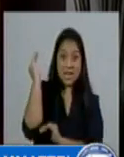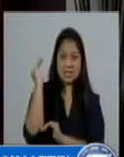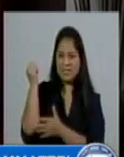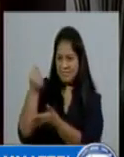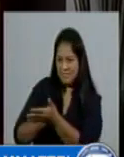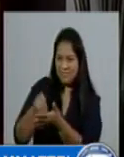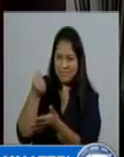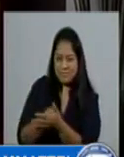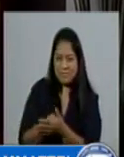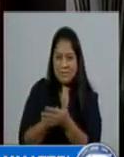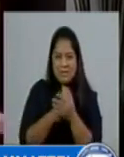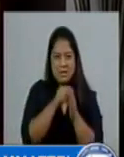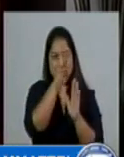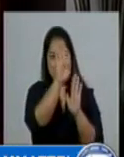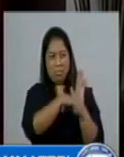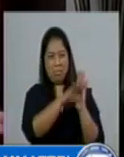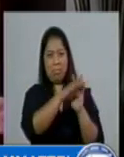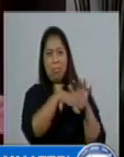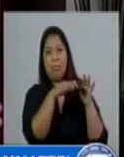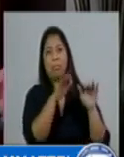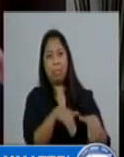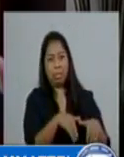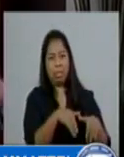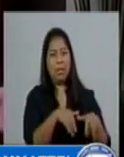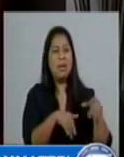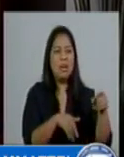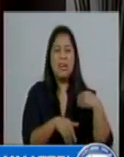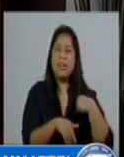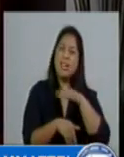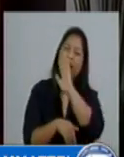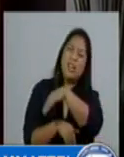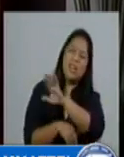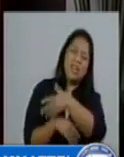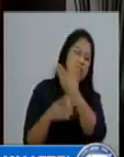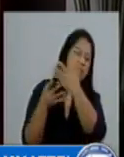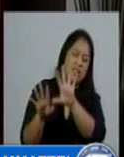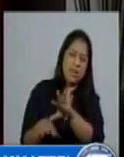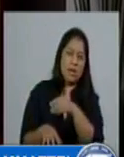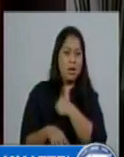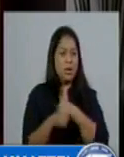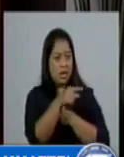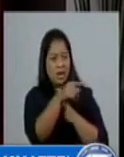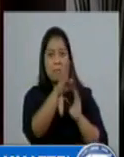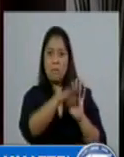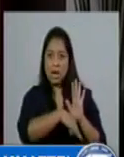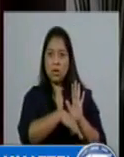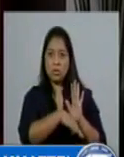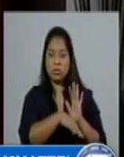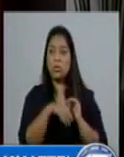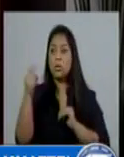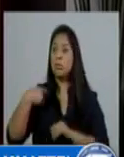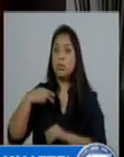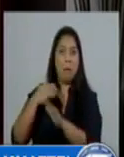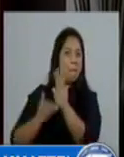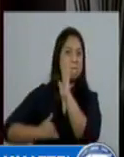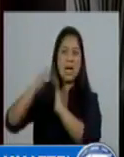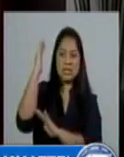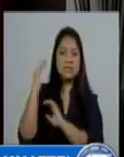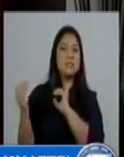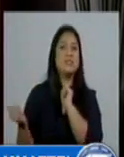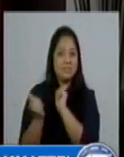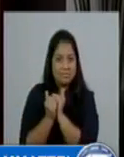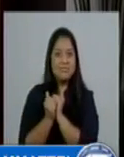luchamos que los que ya se rindieron y quieren que los demás nos rindamos. Somos muchos más y estamos juntos.